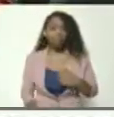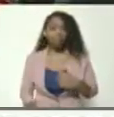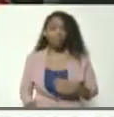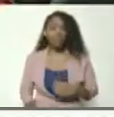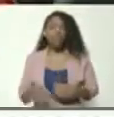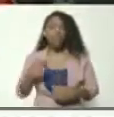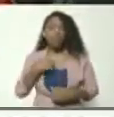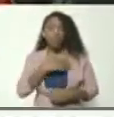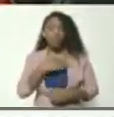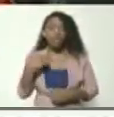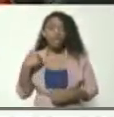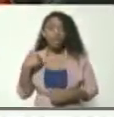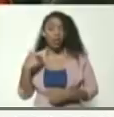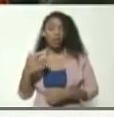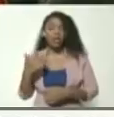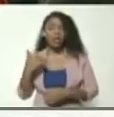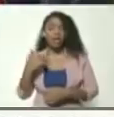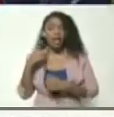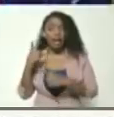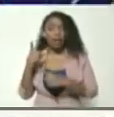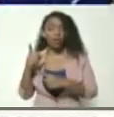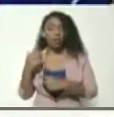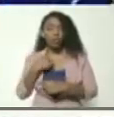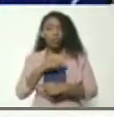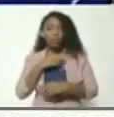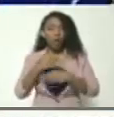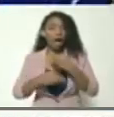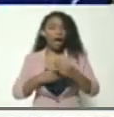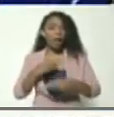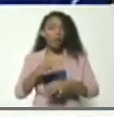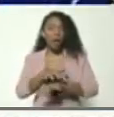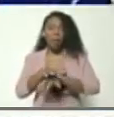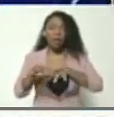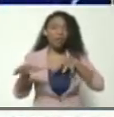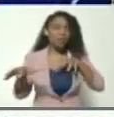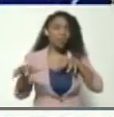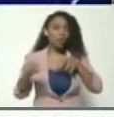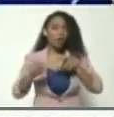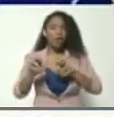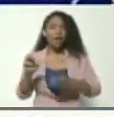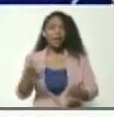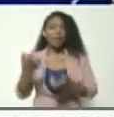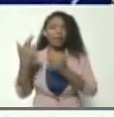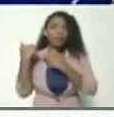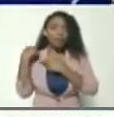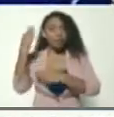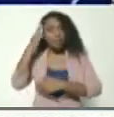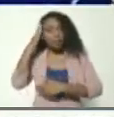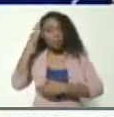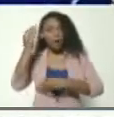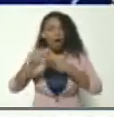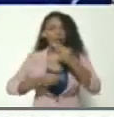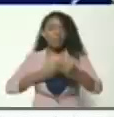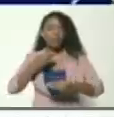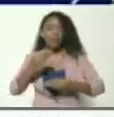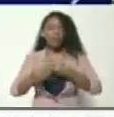Pero yo quiero que todo esto lo tomemos con la mayor responsabilidad, que sabemos hacerlo,